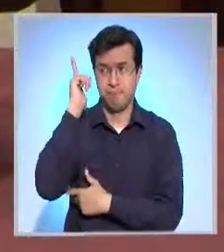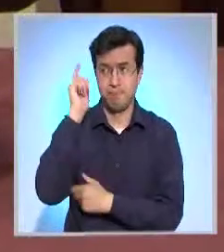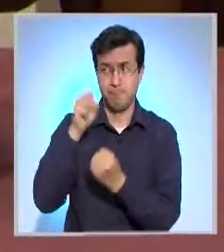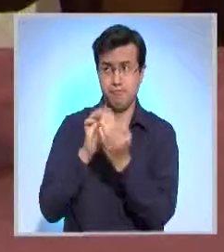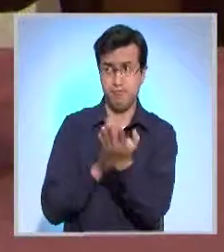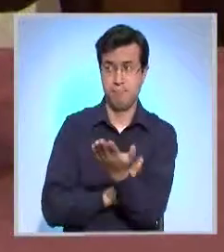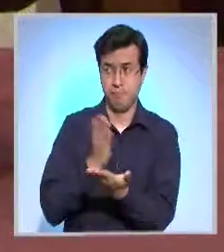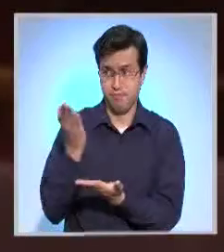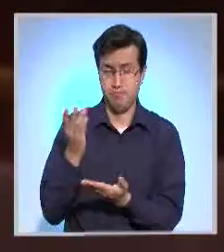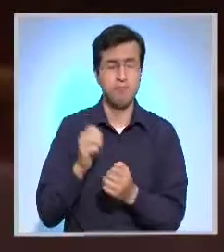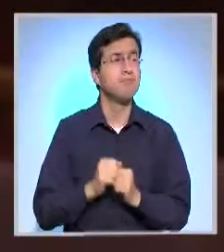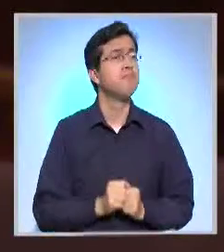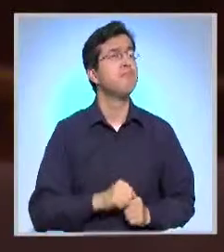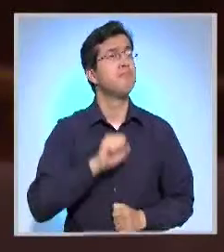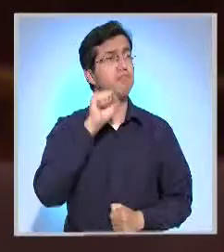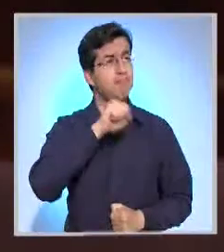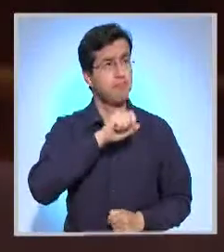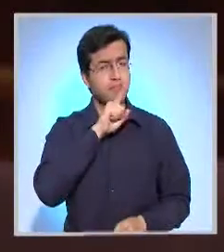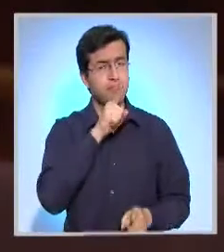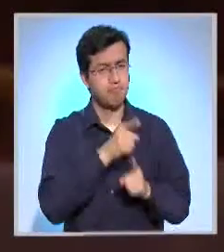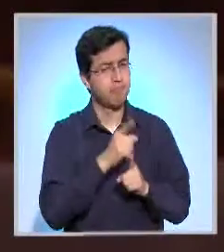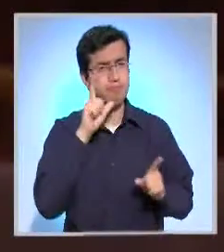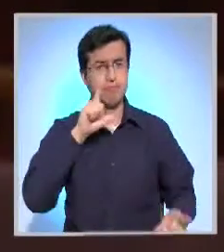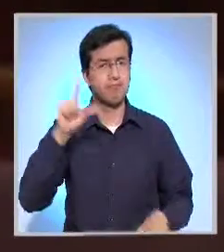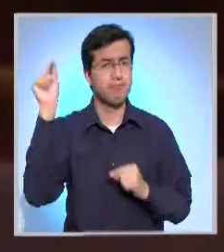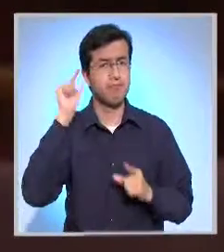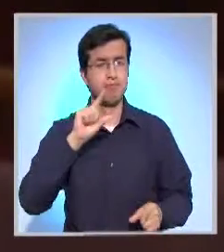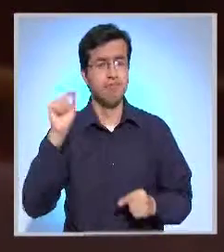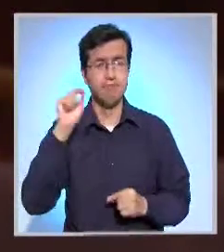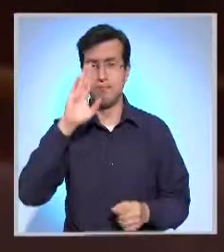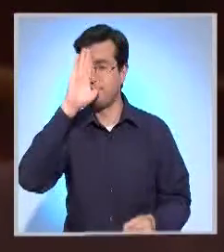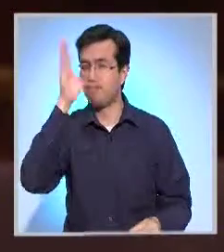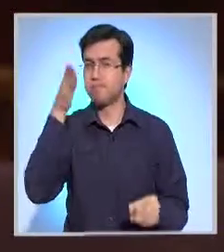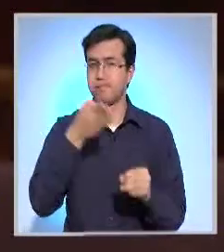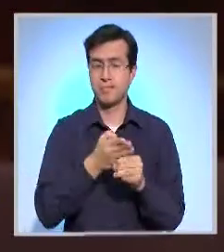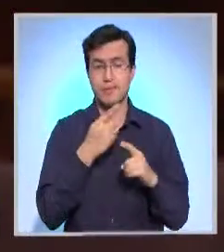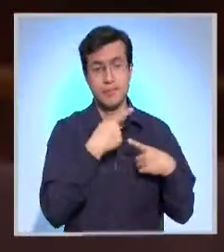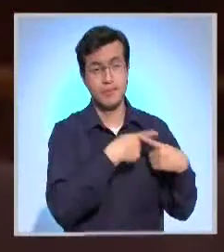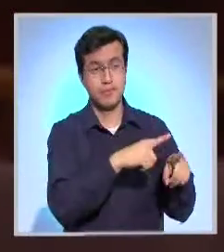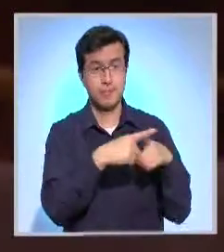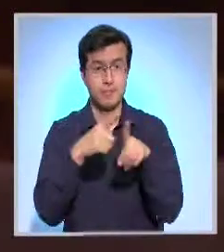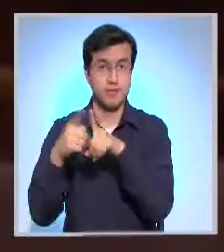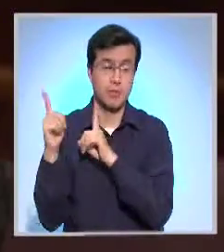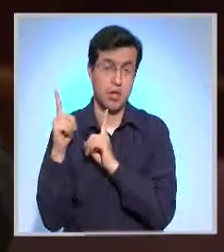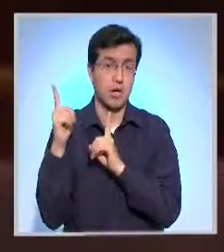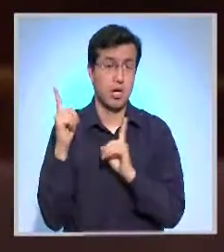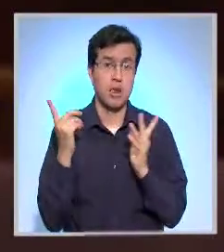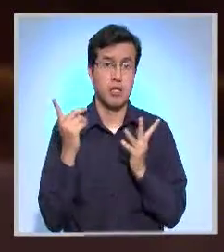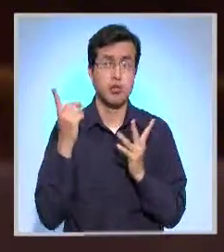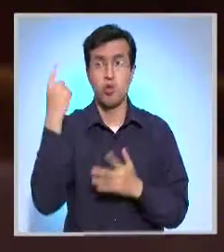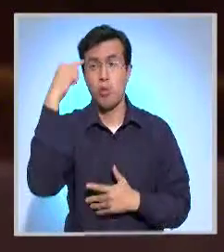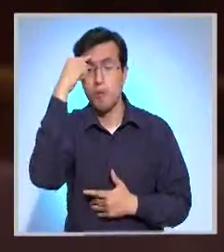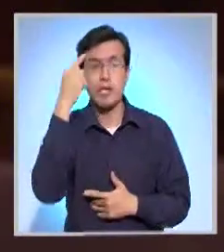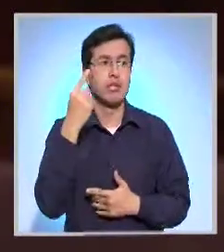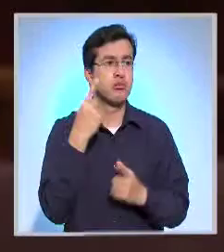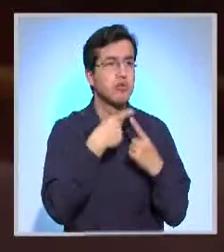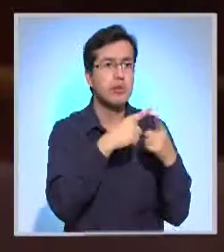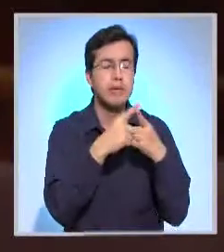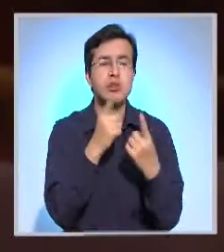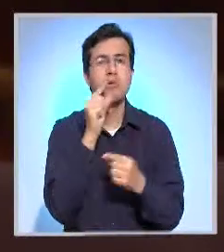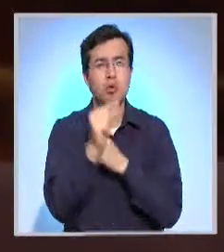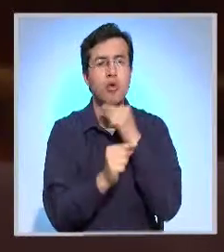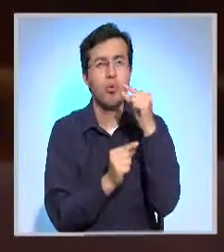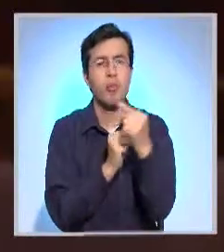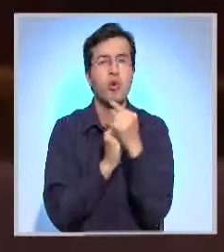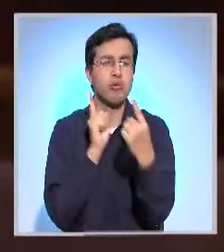proyectos. Efectivamente, yo creo que como migrantes nuestra aspiración es que las diferentes carteras de gobierno vayan teniendo un acercamiento